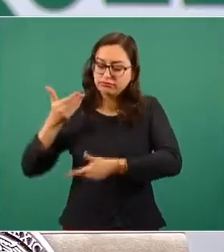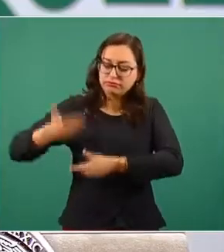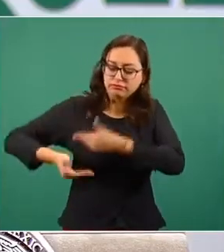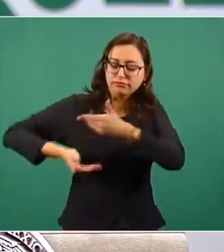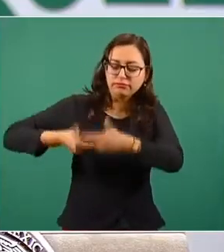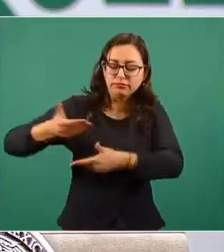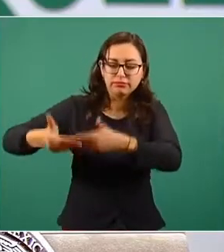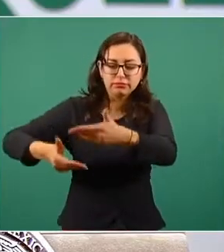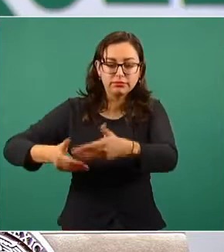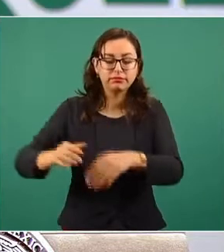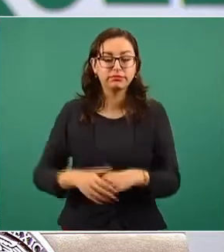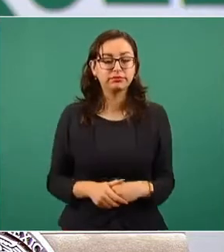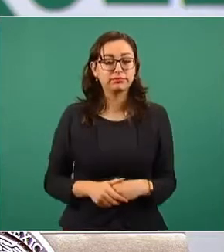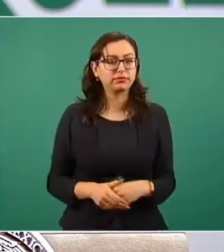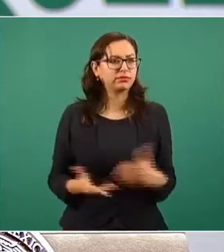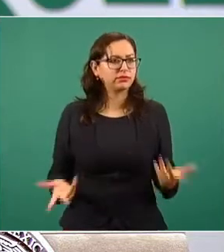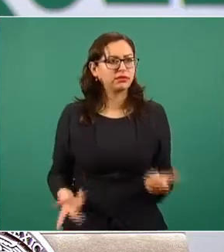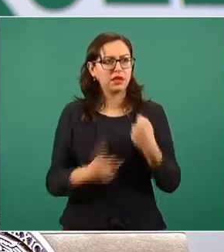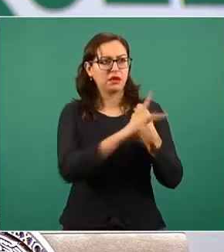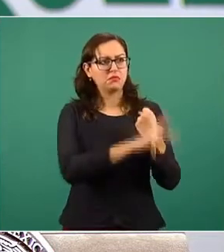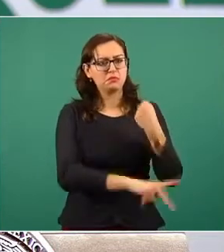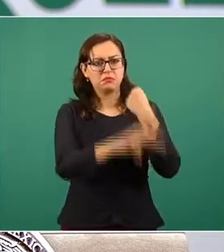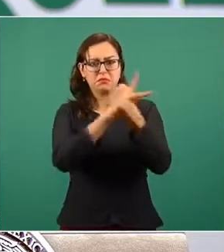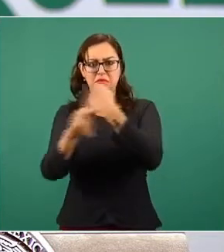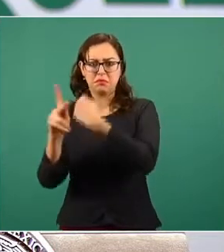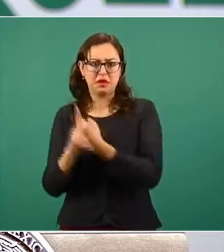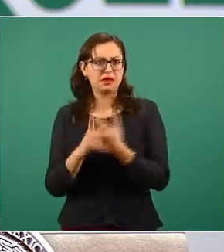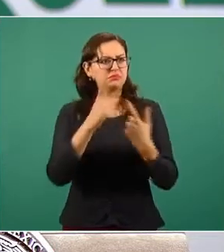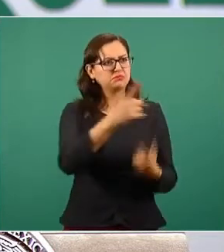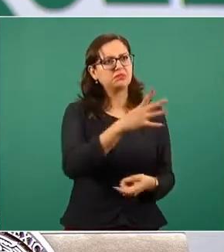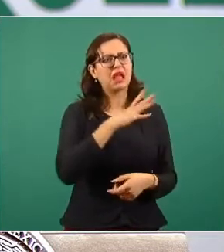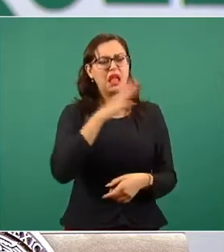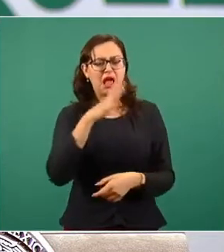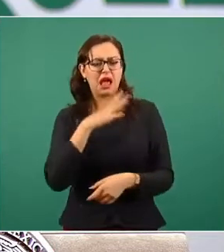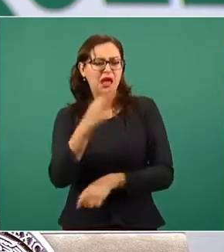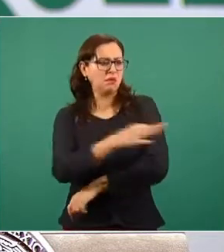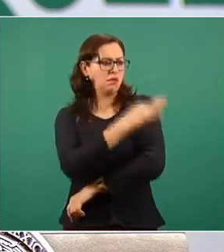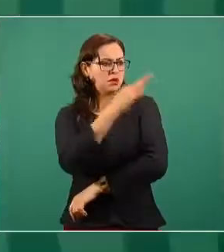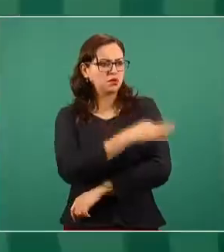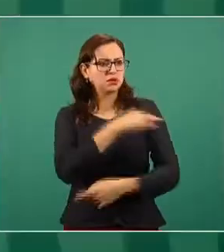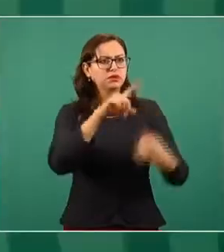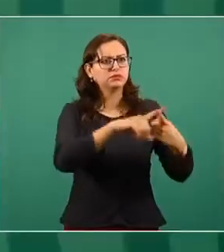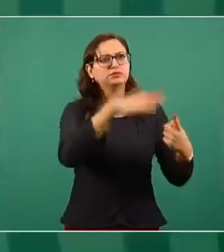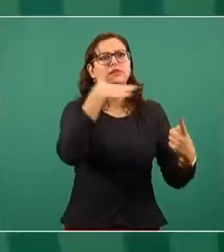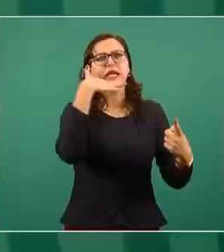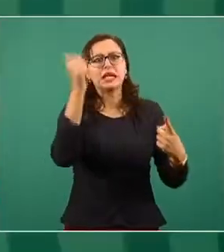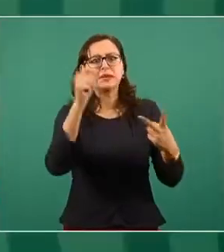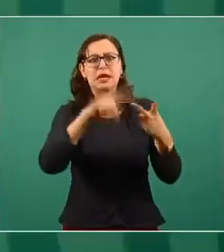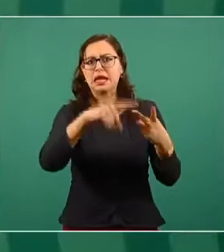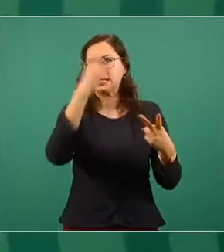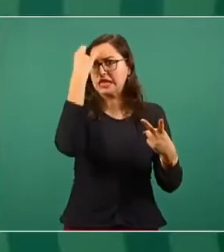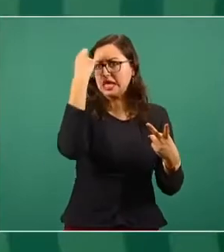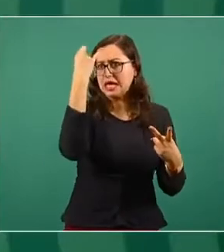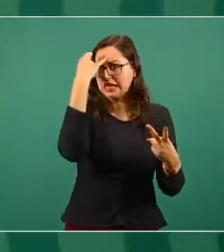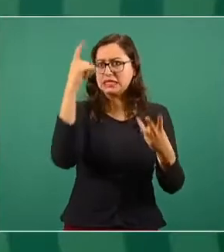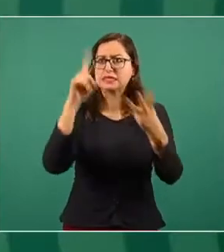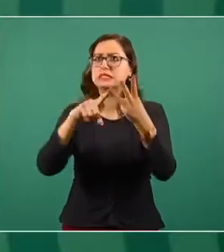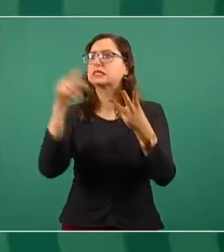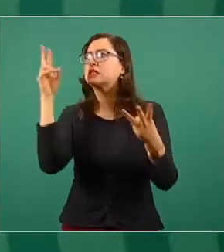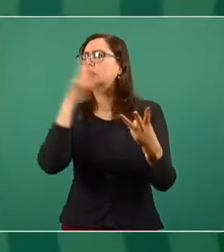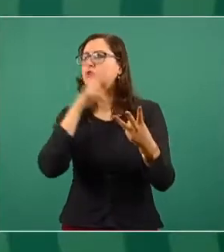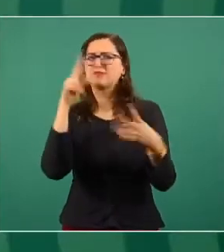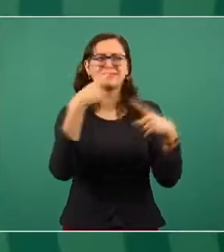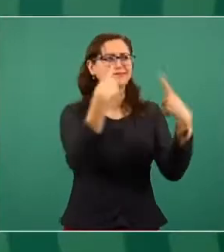existan vacunas en diferentes países del mundo, en Alemania o en India, como en este caso en Rusia, todos